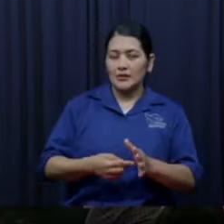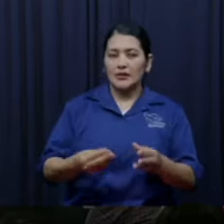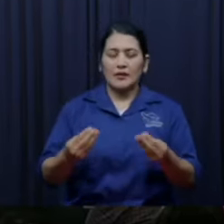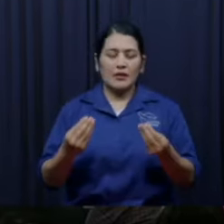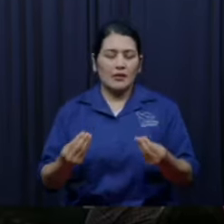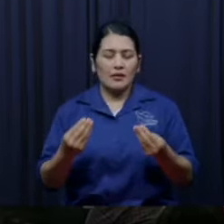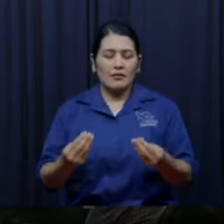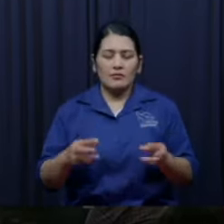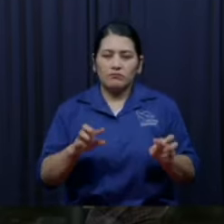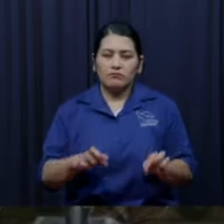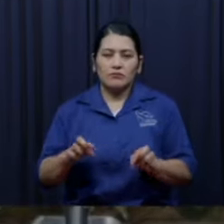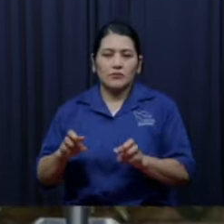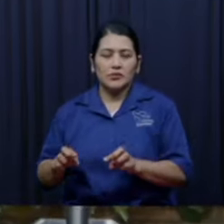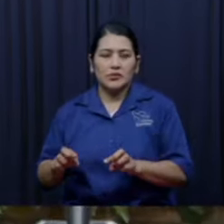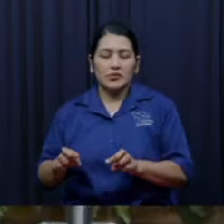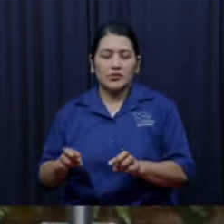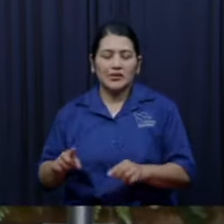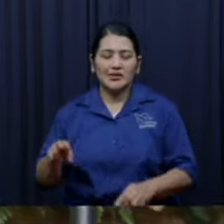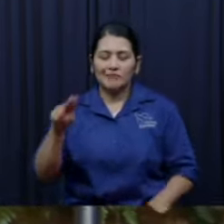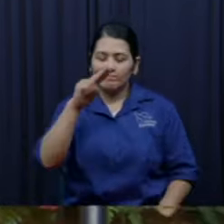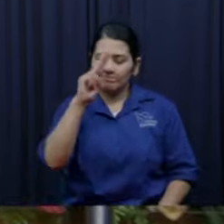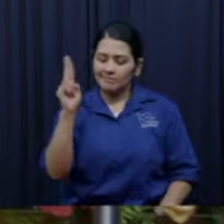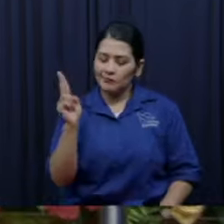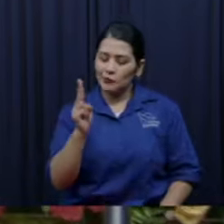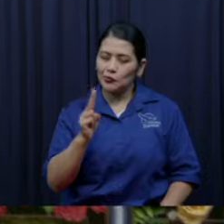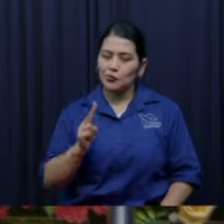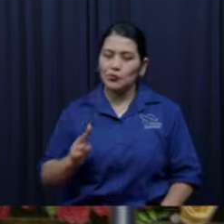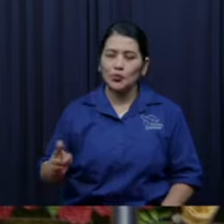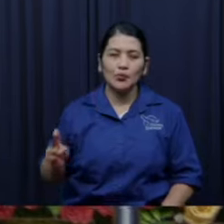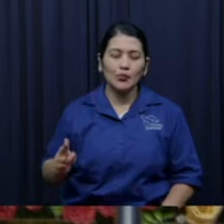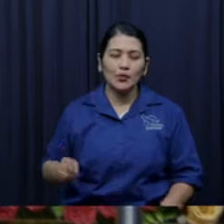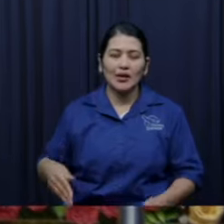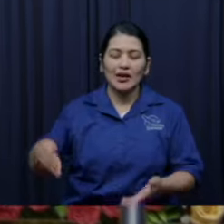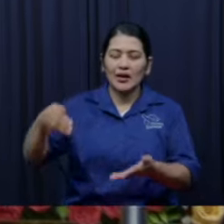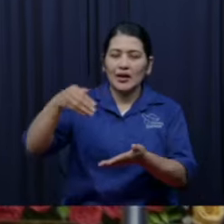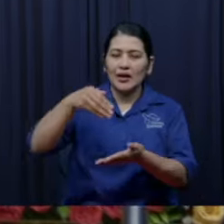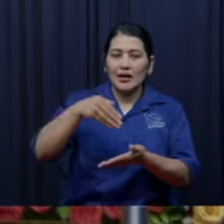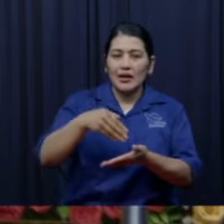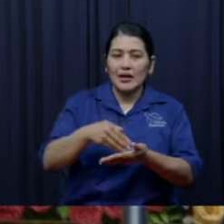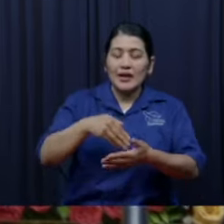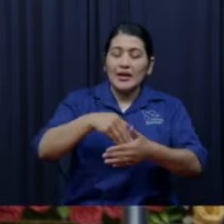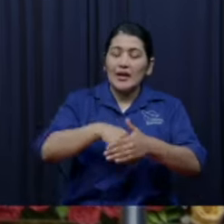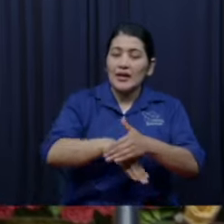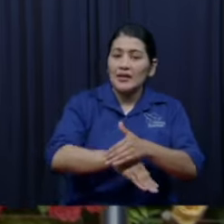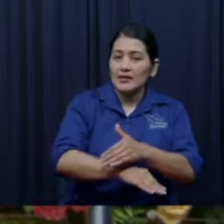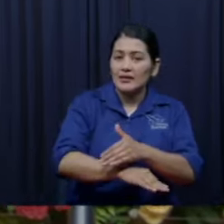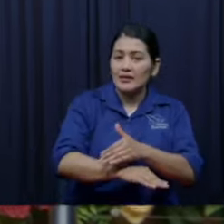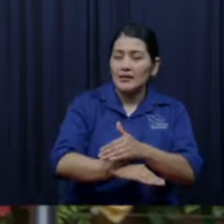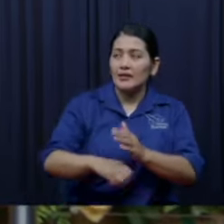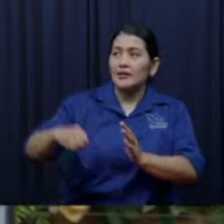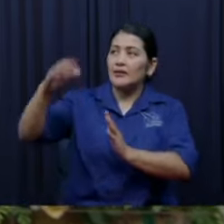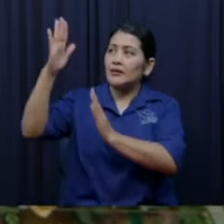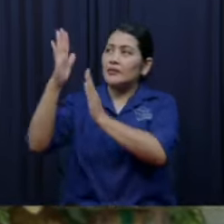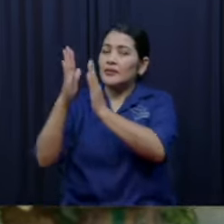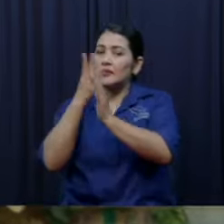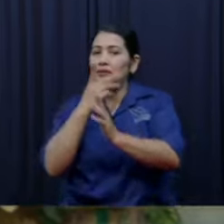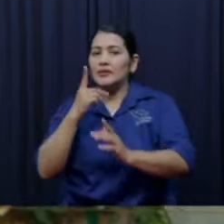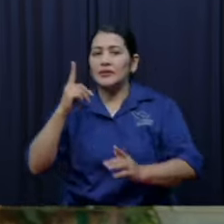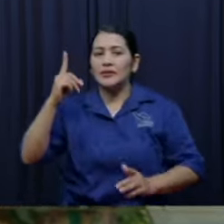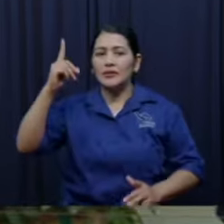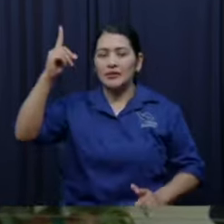pasan en el río Jordán. El río Jordán representa el bautismo en el Espíritu Santo, nunca son bautizados en el Espíritu Santo, pero son